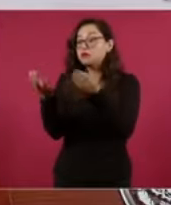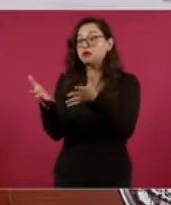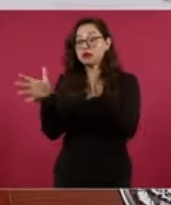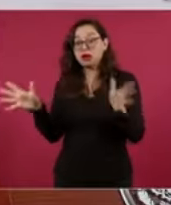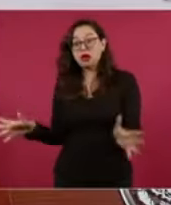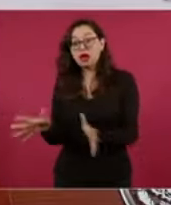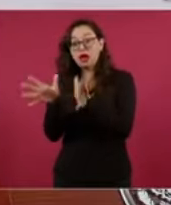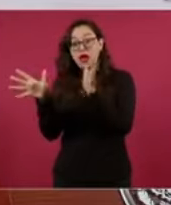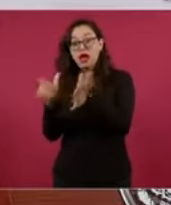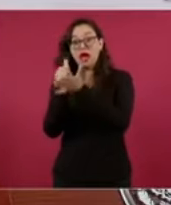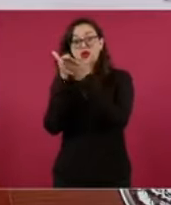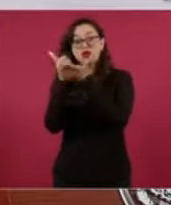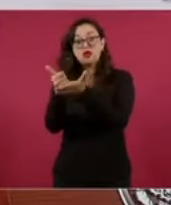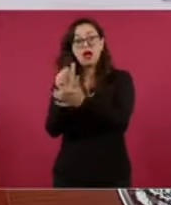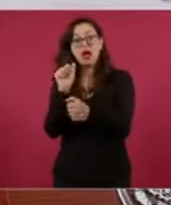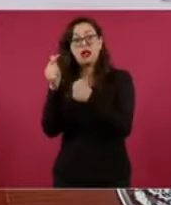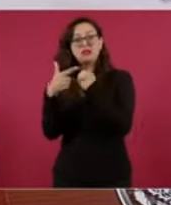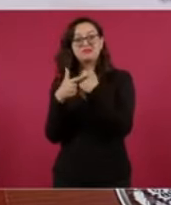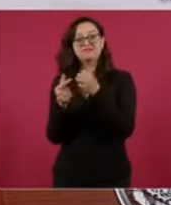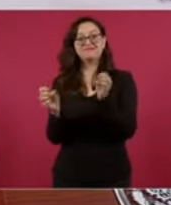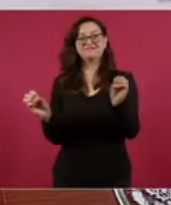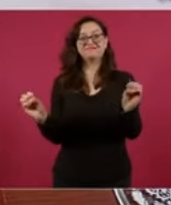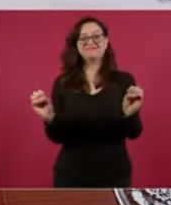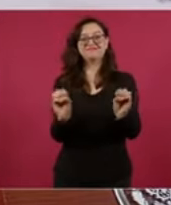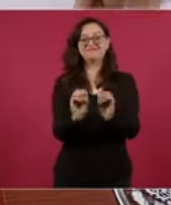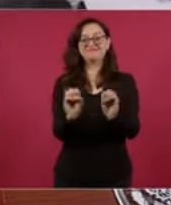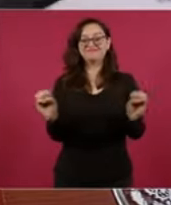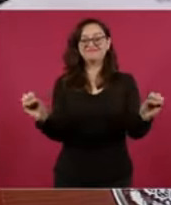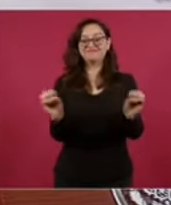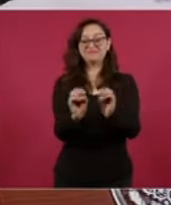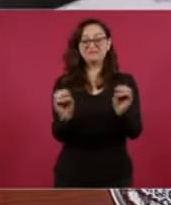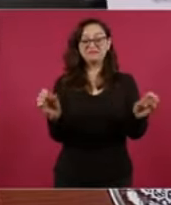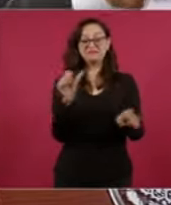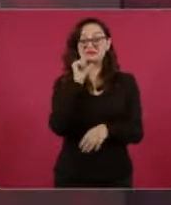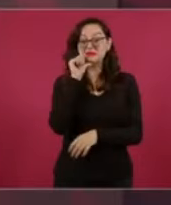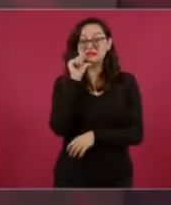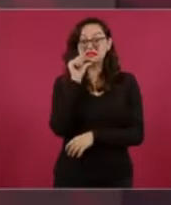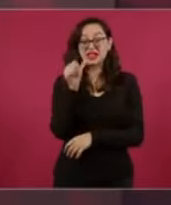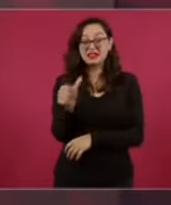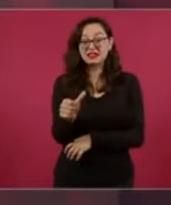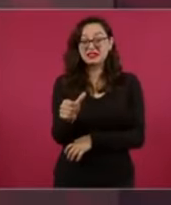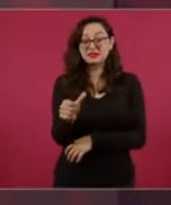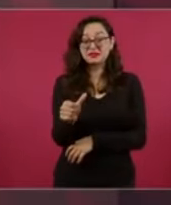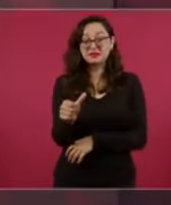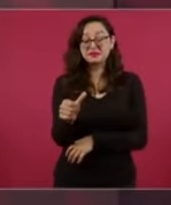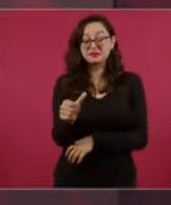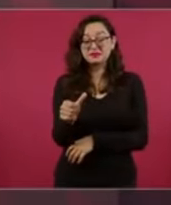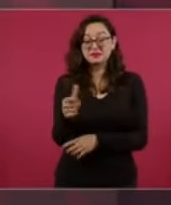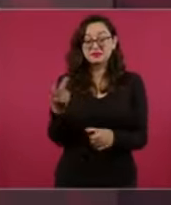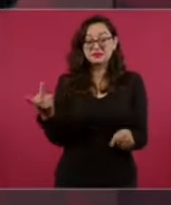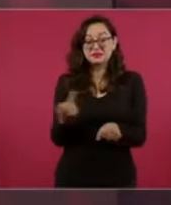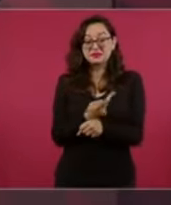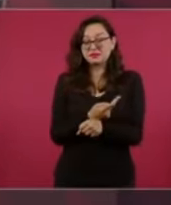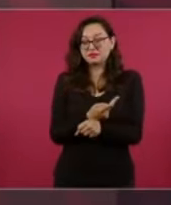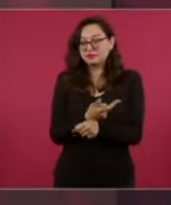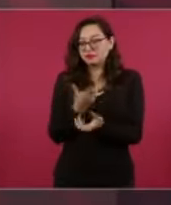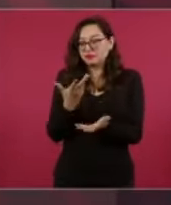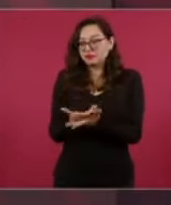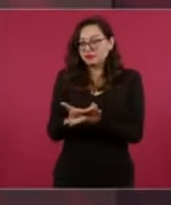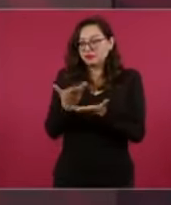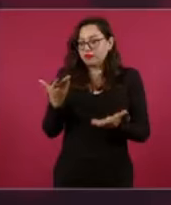otras actividades productivas. Y ahora que declinó Cantarell, pues